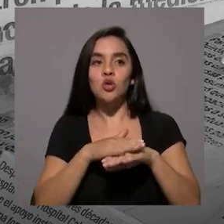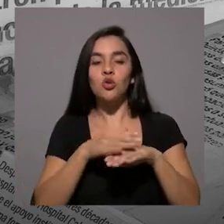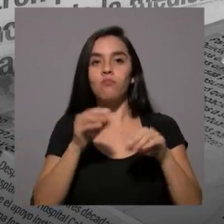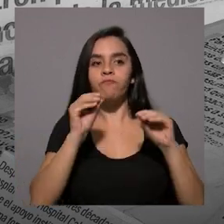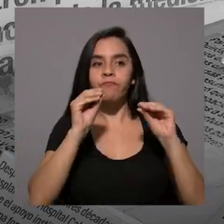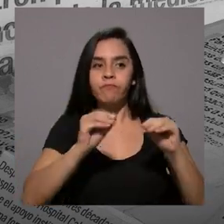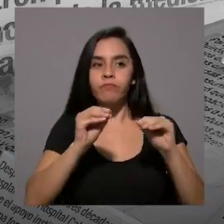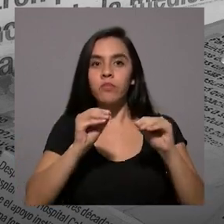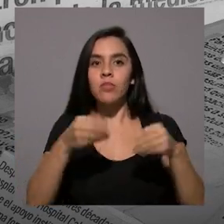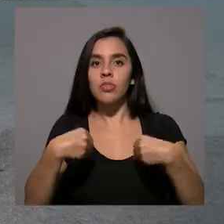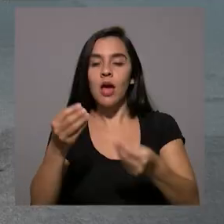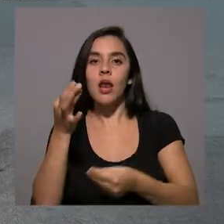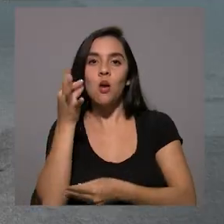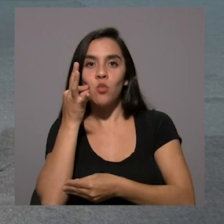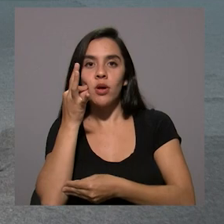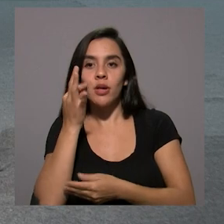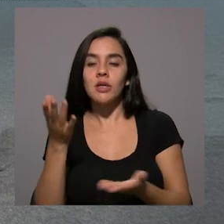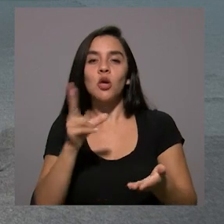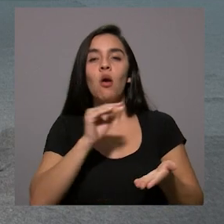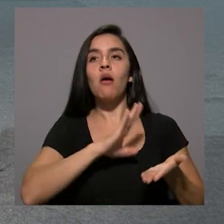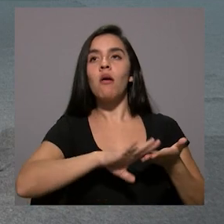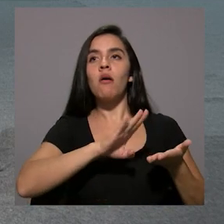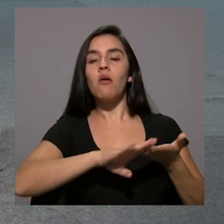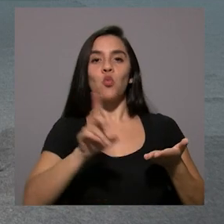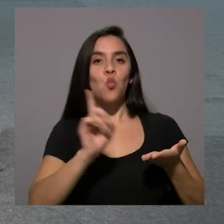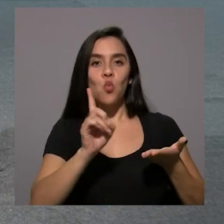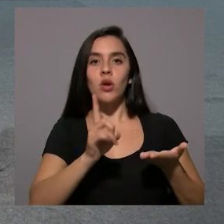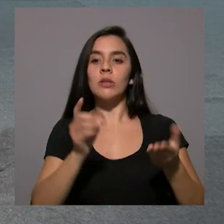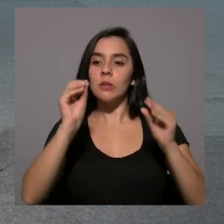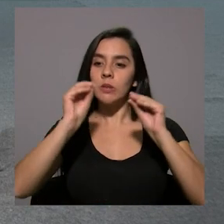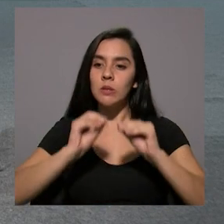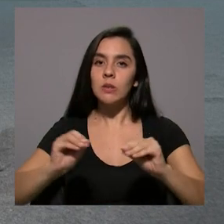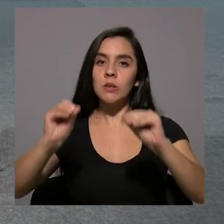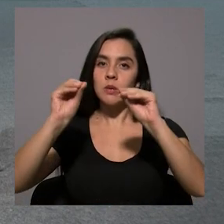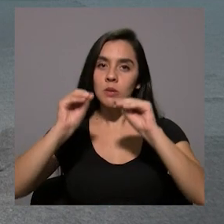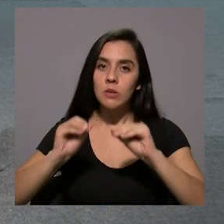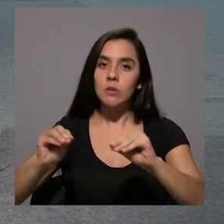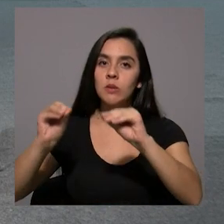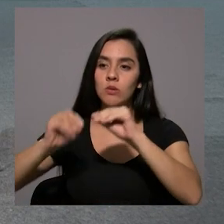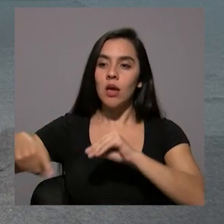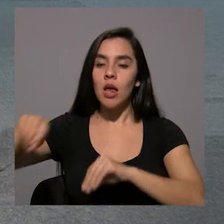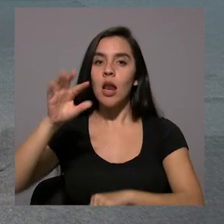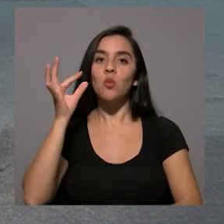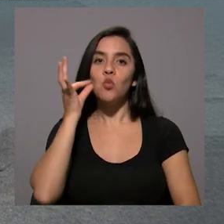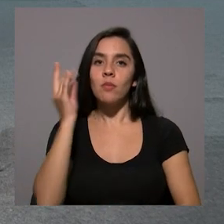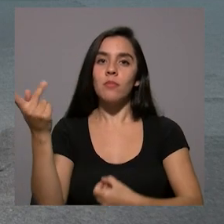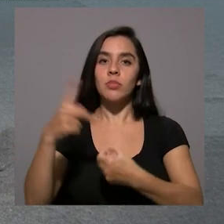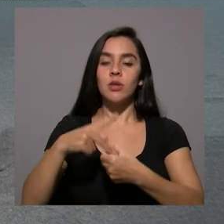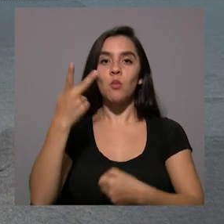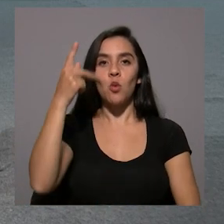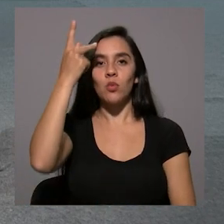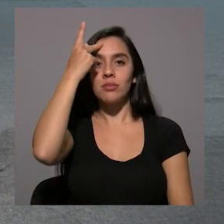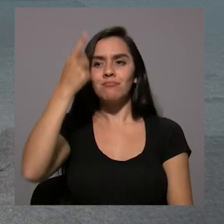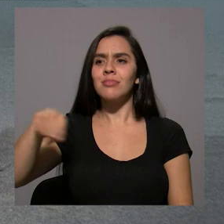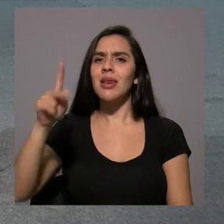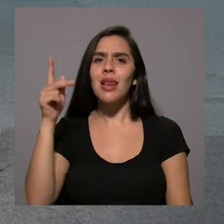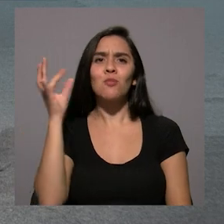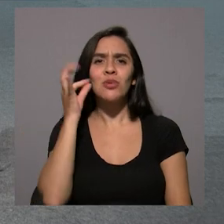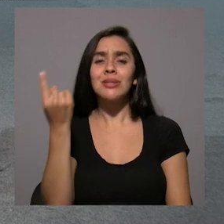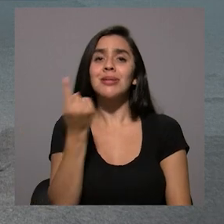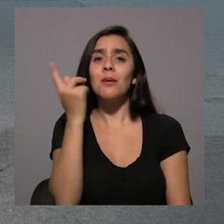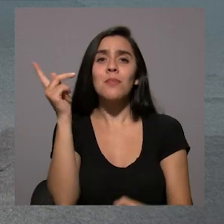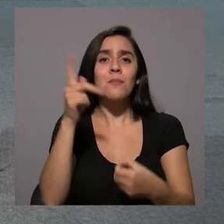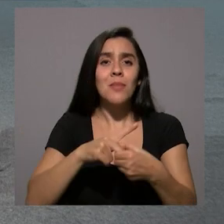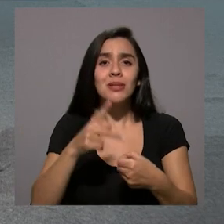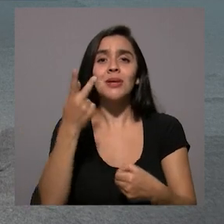que dejen atrás las excusas y pongan a funcionar esos fondos en favor de la formación de los cuadros de las mujeres en política. Las mujeres siempre han